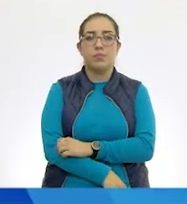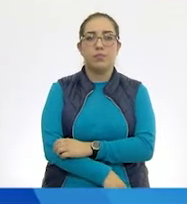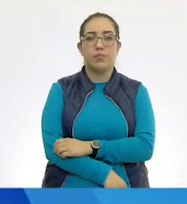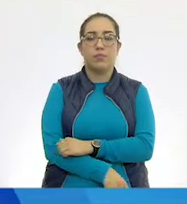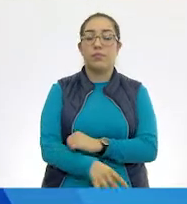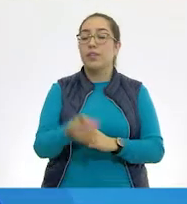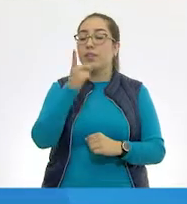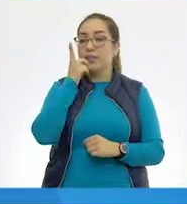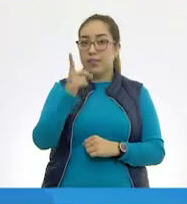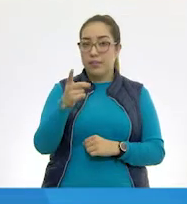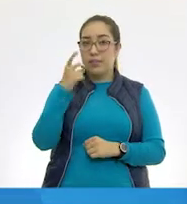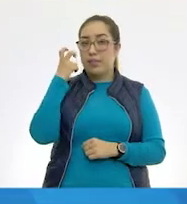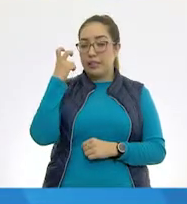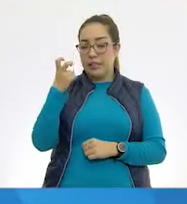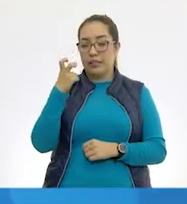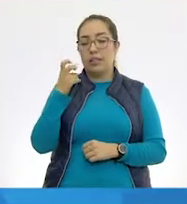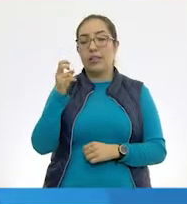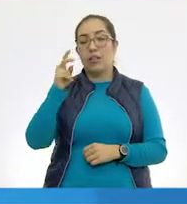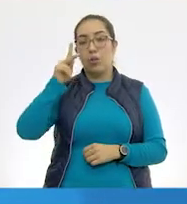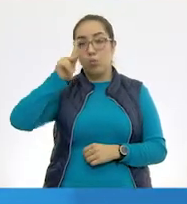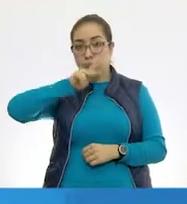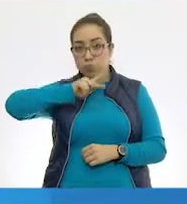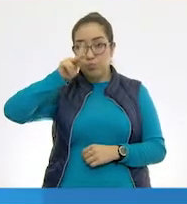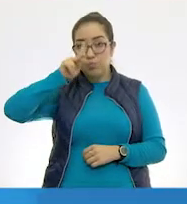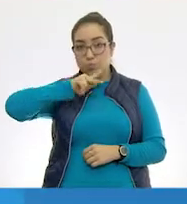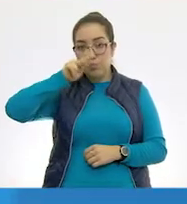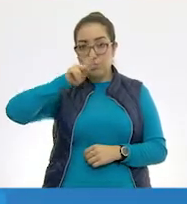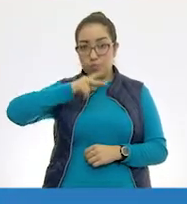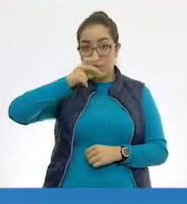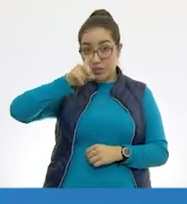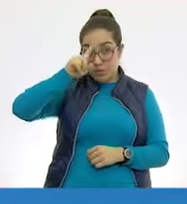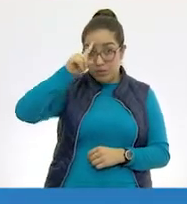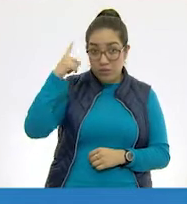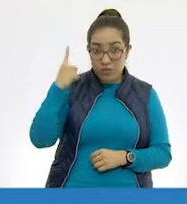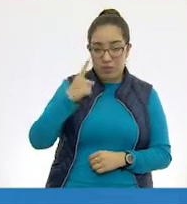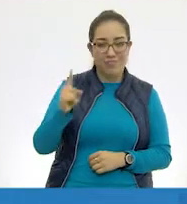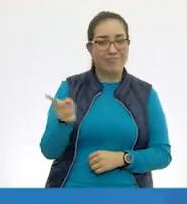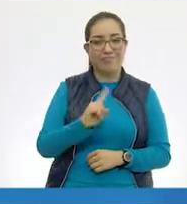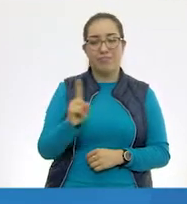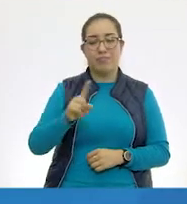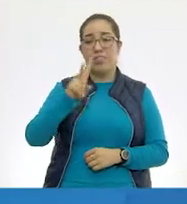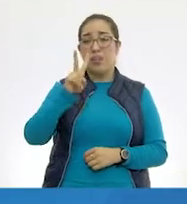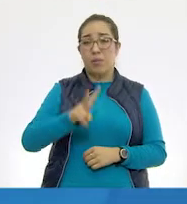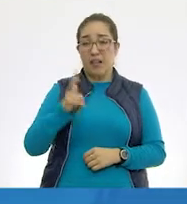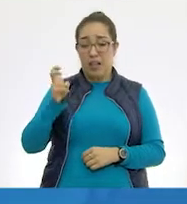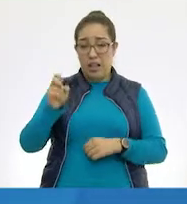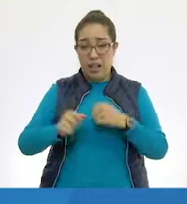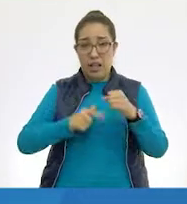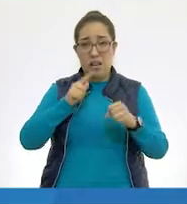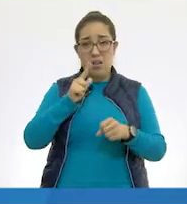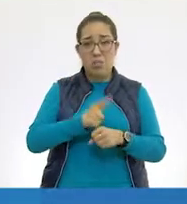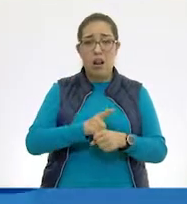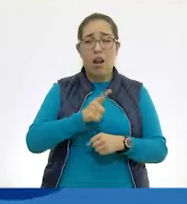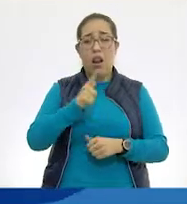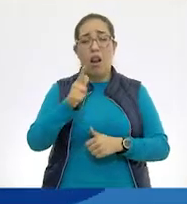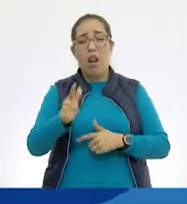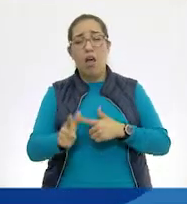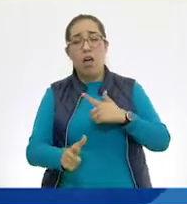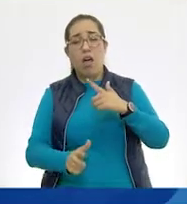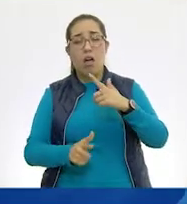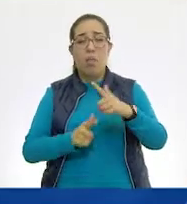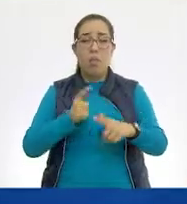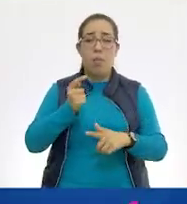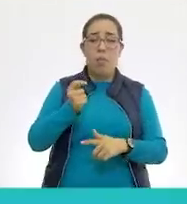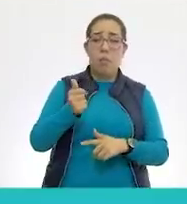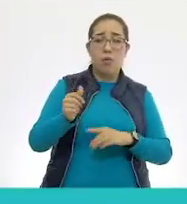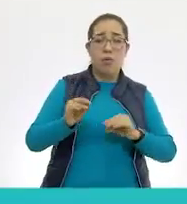de esta forma no es una tarea fácil. Así que son animales que se mueven muy poco para no gastar energía.